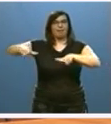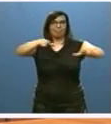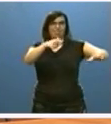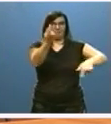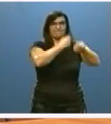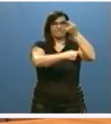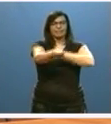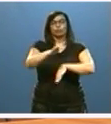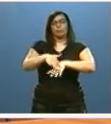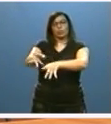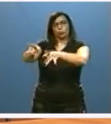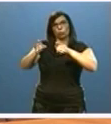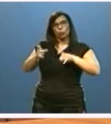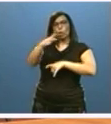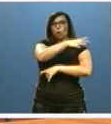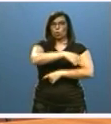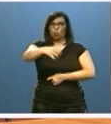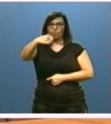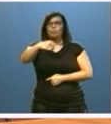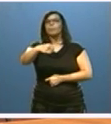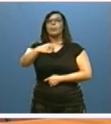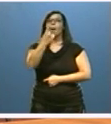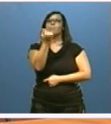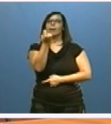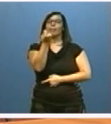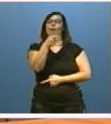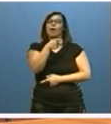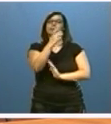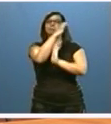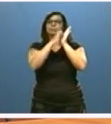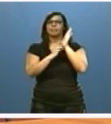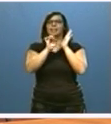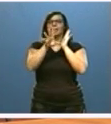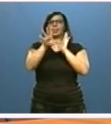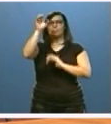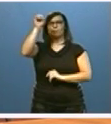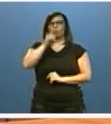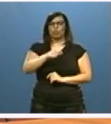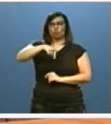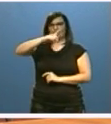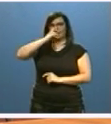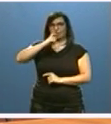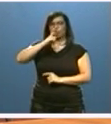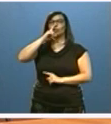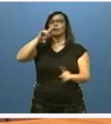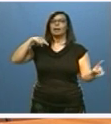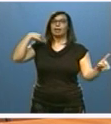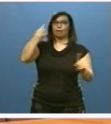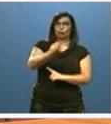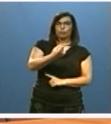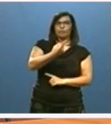Para incentivar la compra de suelo, los precios de tasación tendrán una bonificación del 15% en 2016 y 2017,